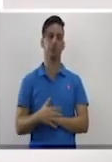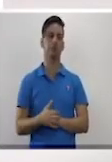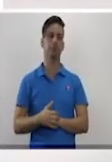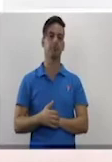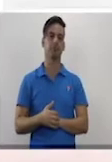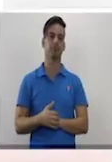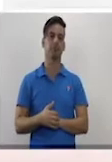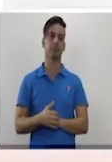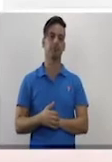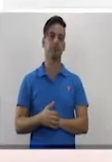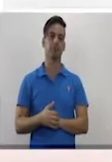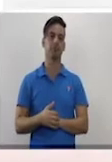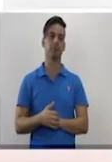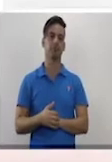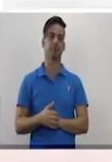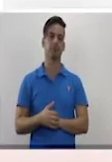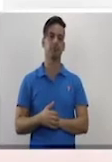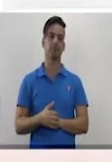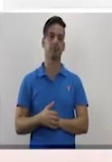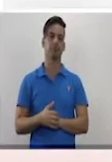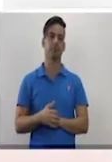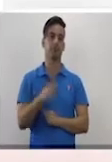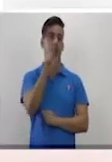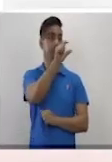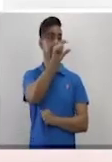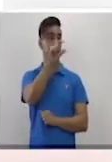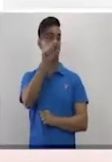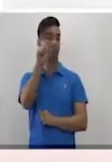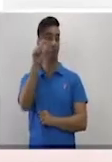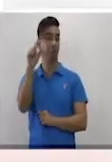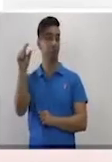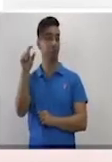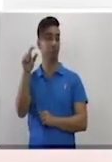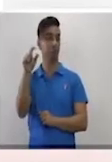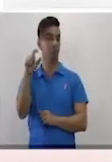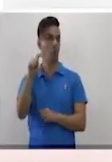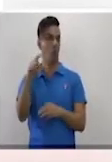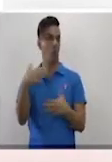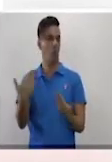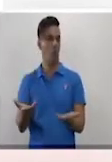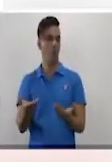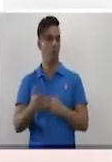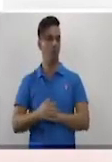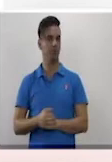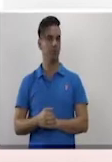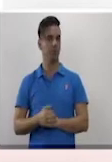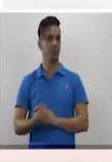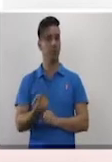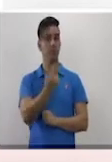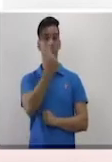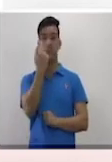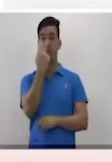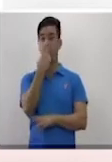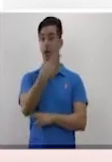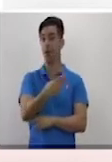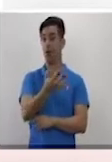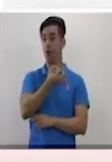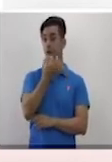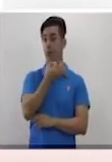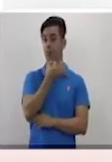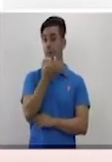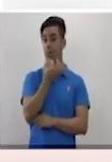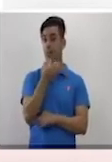Vamos a escribir la ecuación. Para escribir la ecuación tenemos que tener en cuenta que nos plantean que el ángulo de